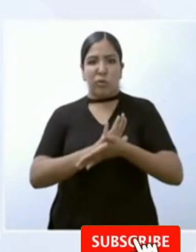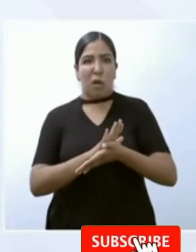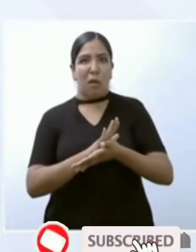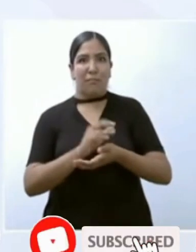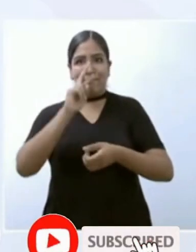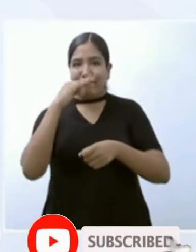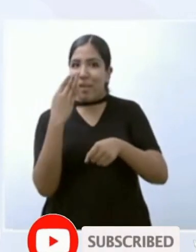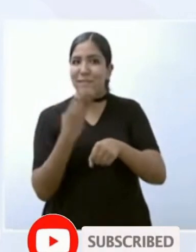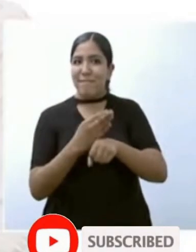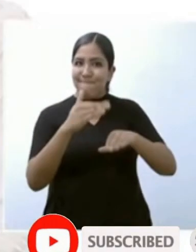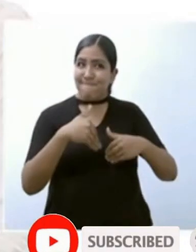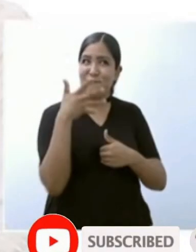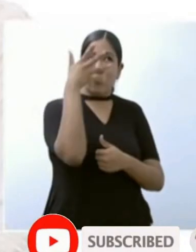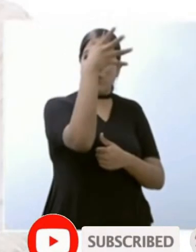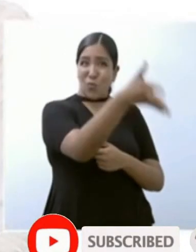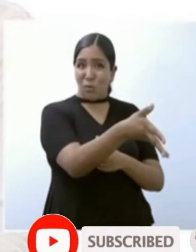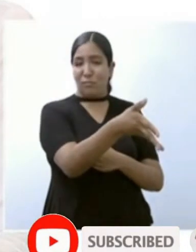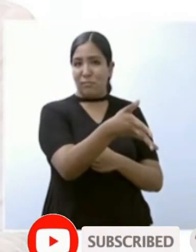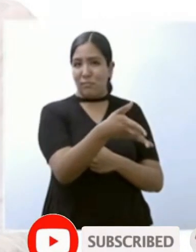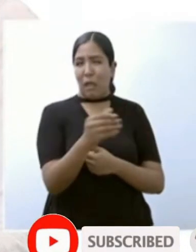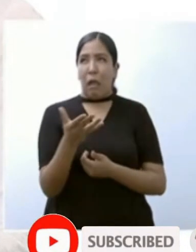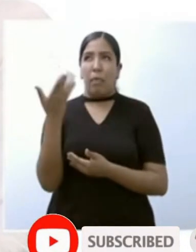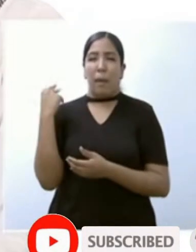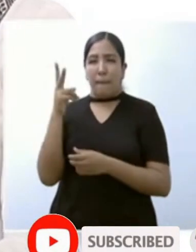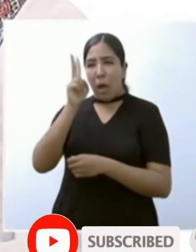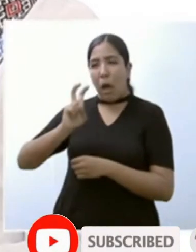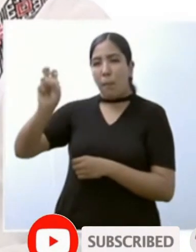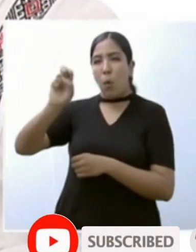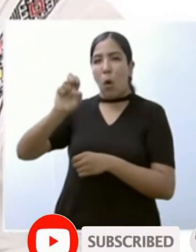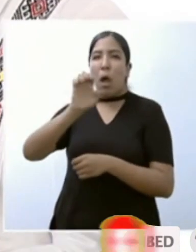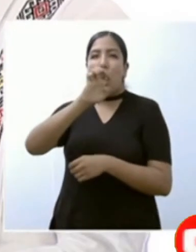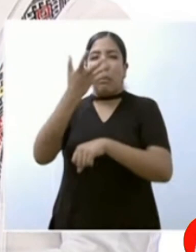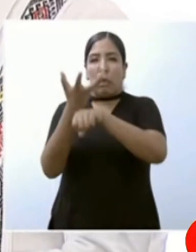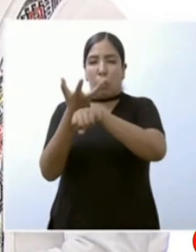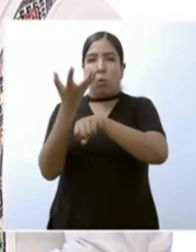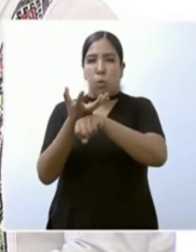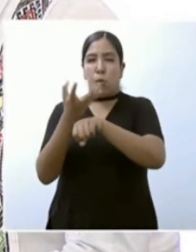Ahora que fuimos a Estados Unidos hablábamos de